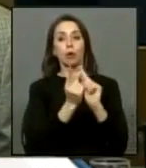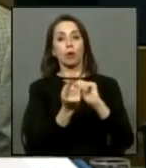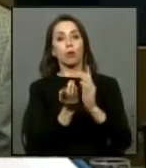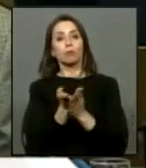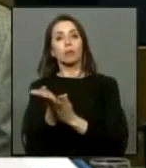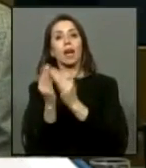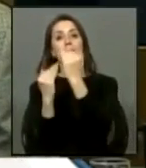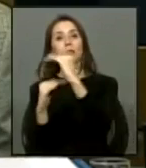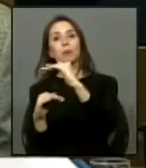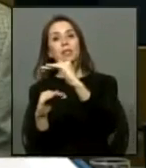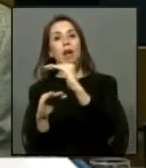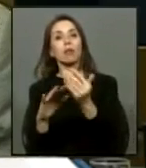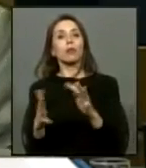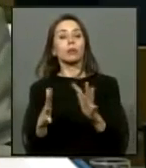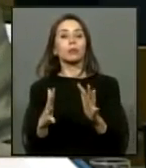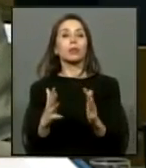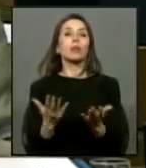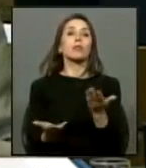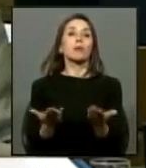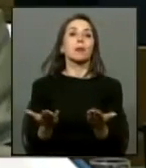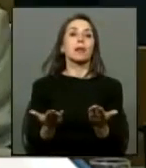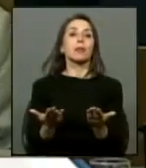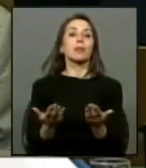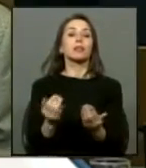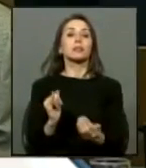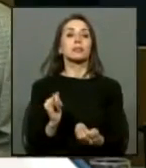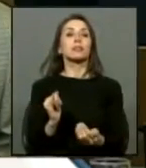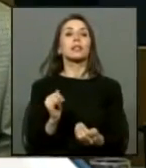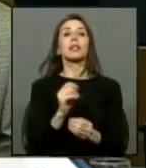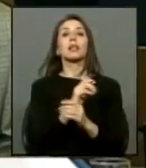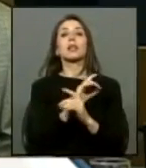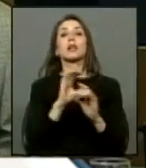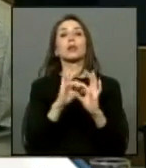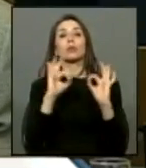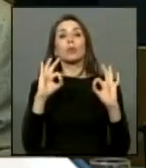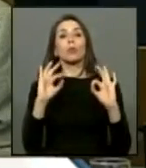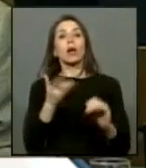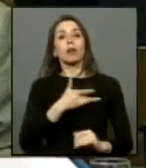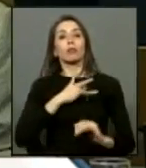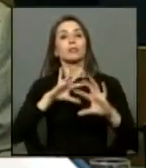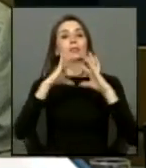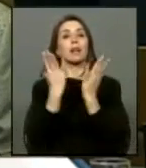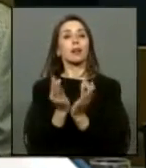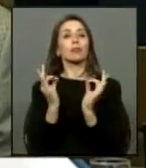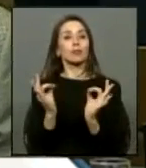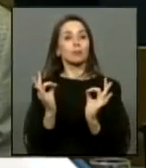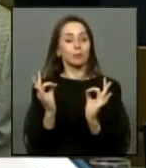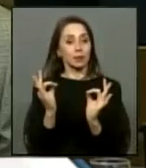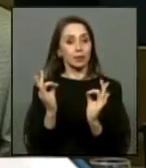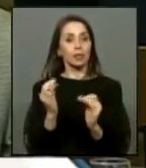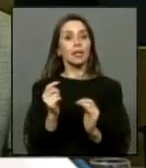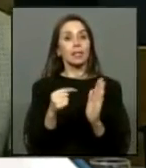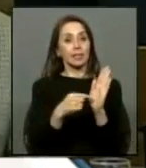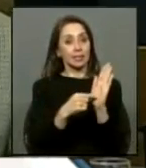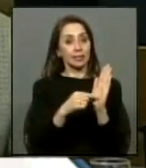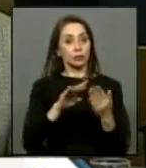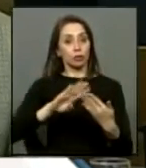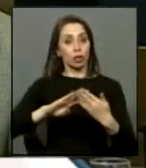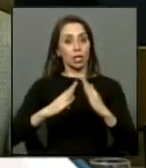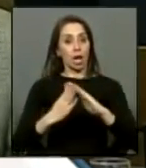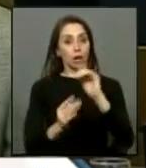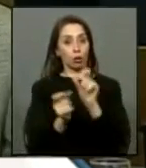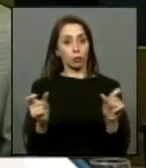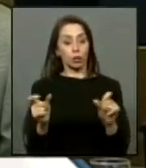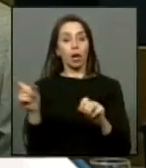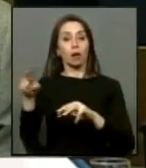limitada y relativa en la medida en que el desagravio no podrá ser nunca total y absoluto esta es una noción que la comunidad y